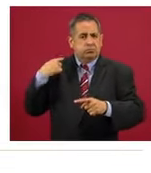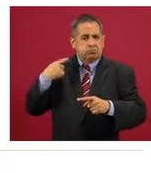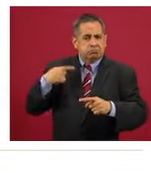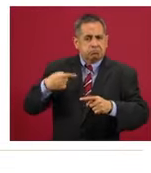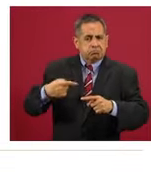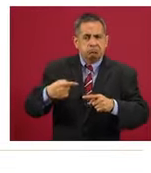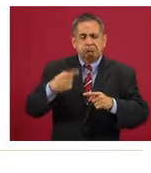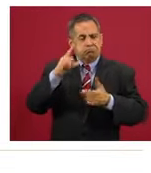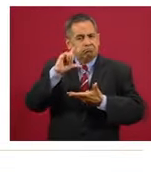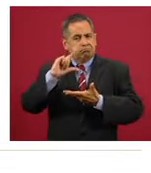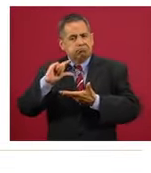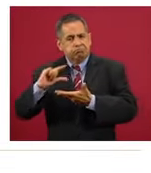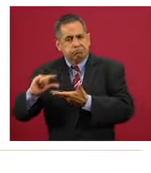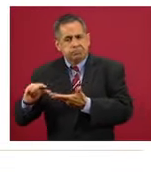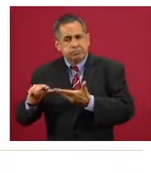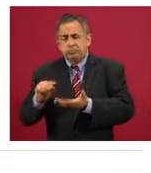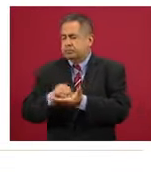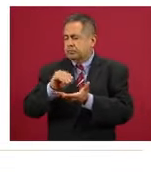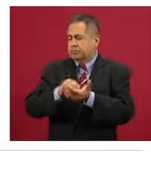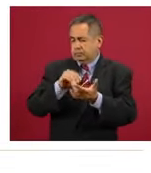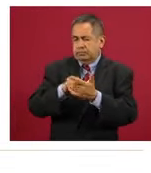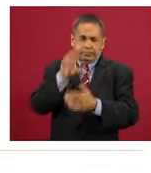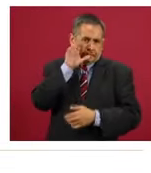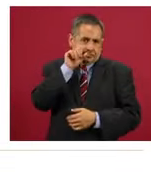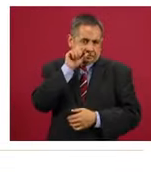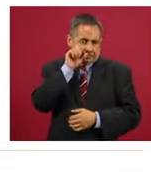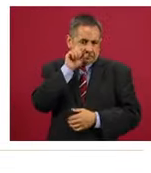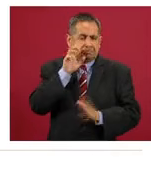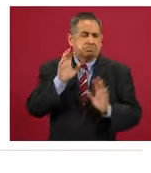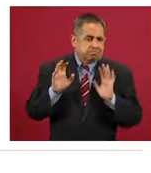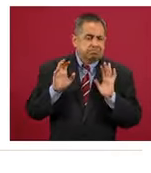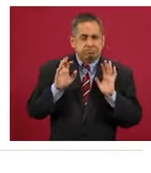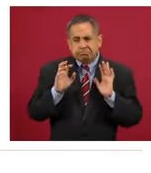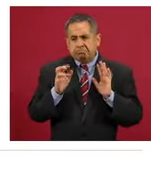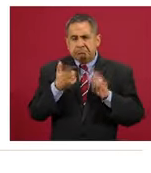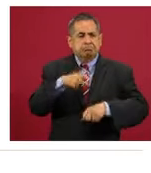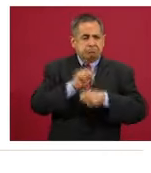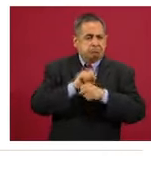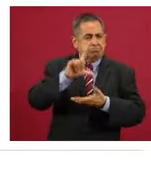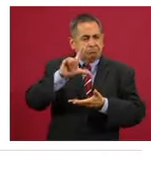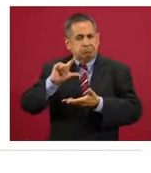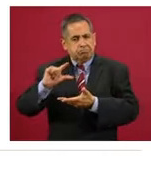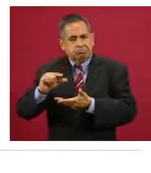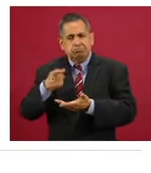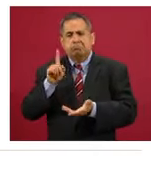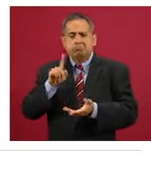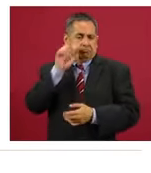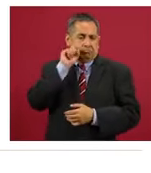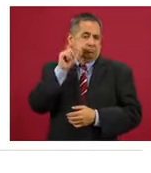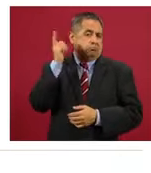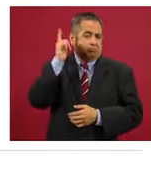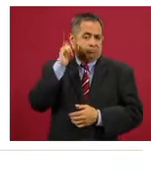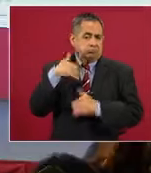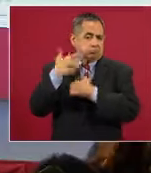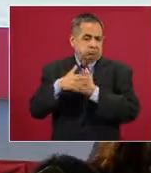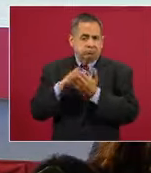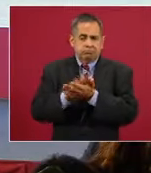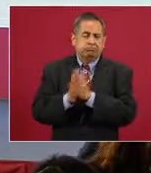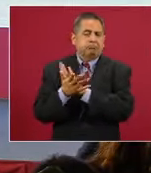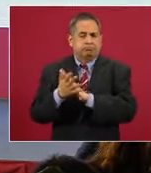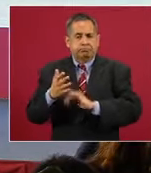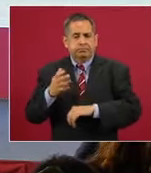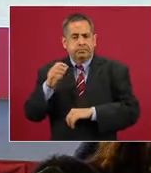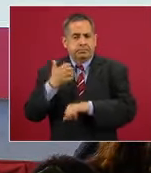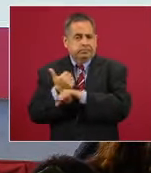descenso, sigue en color naranja a pesar de estar ya en varias semanas de descenso, pero esperamos que pronto pasará a amarillo. La siguiente.